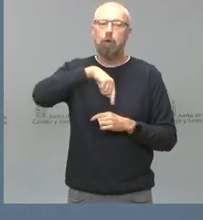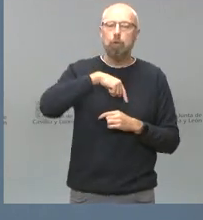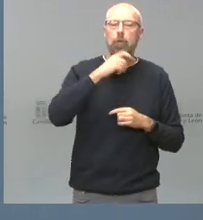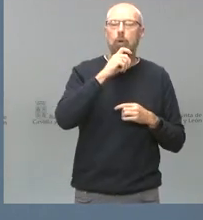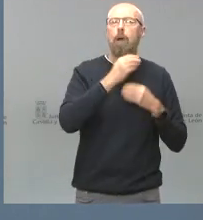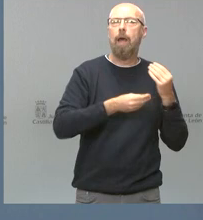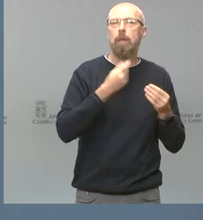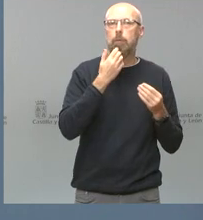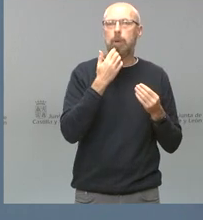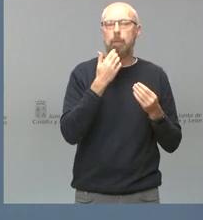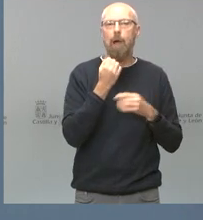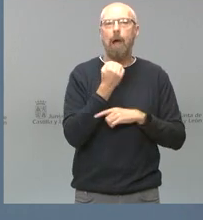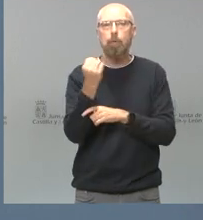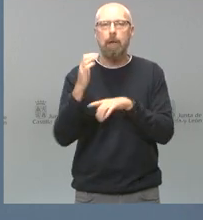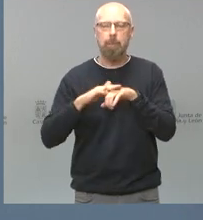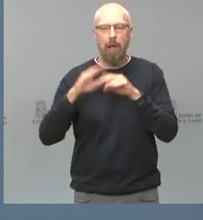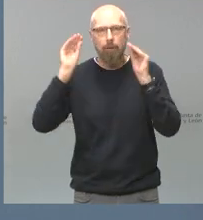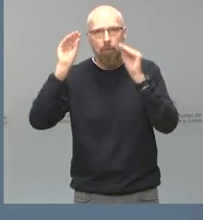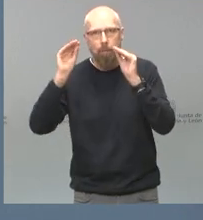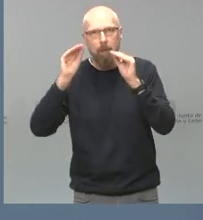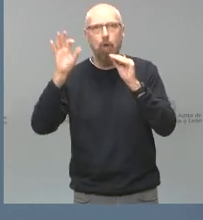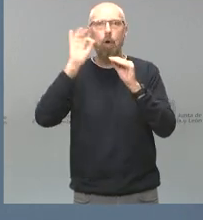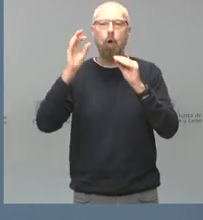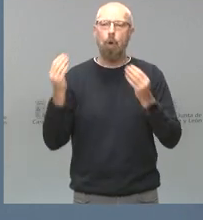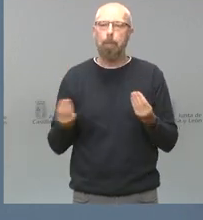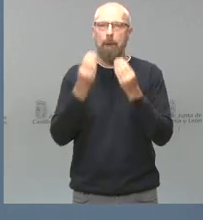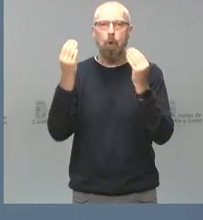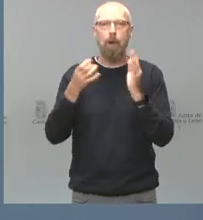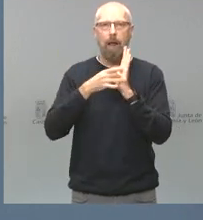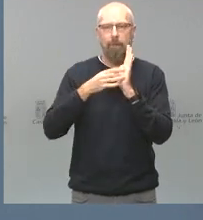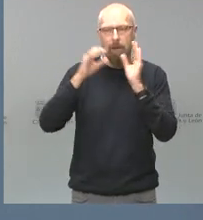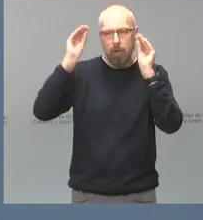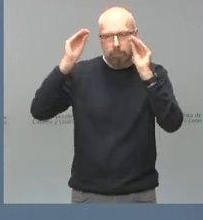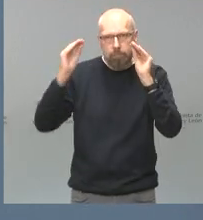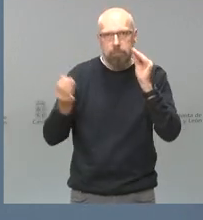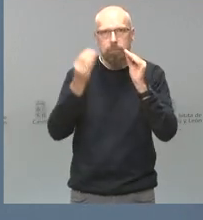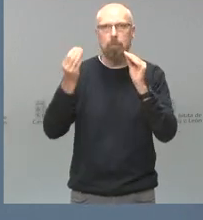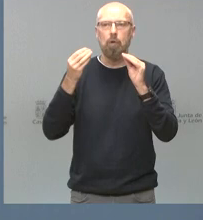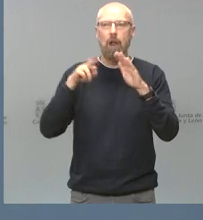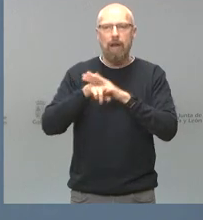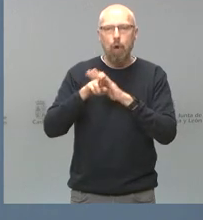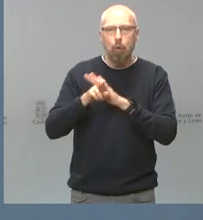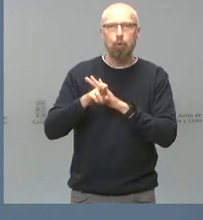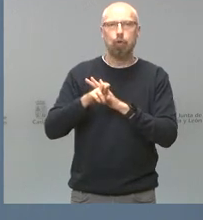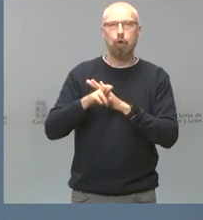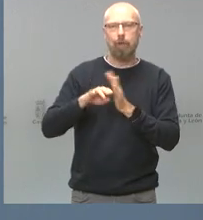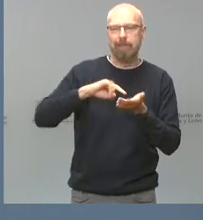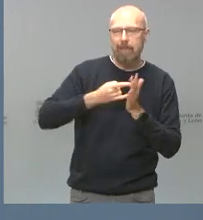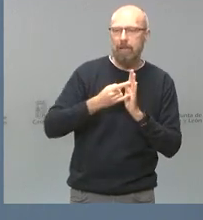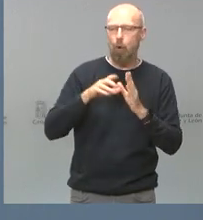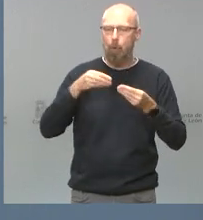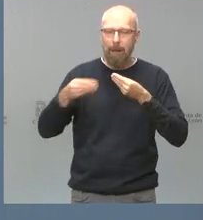tareas de formación, tareas de mejora de su cualificación, dotación de recursos y medios técnicos y